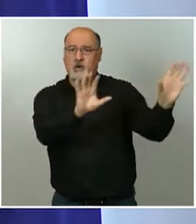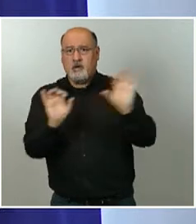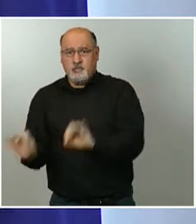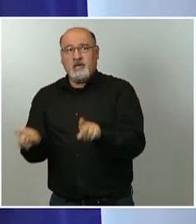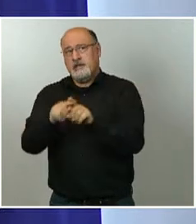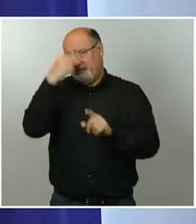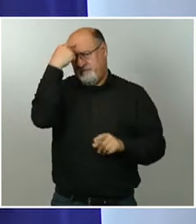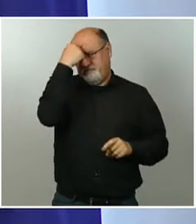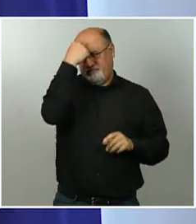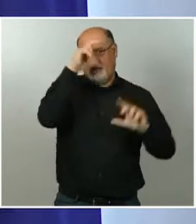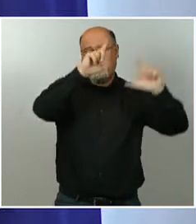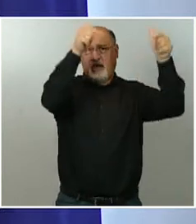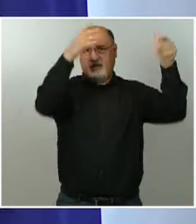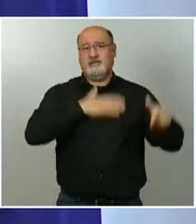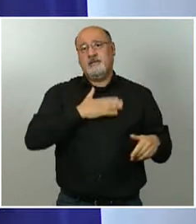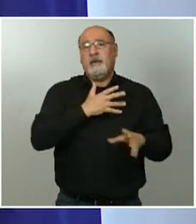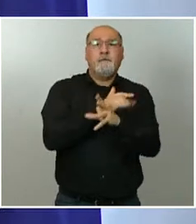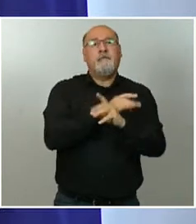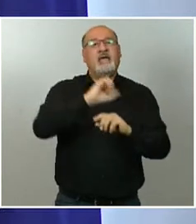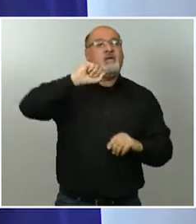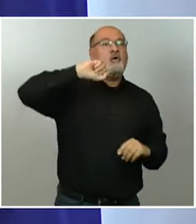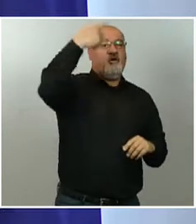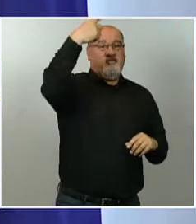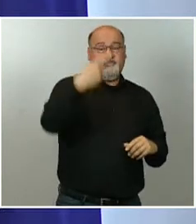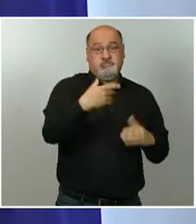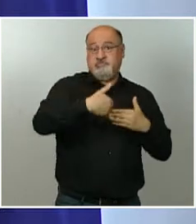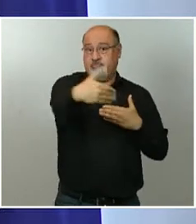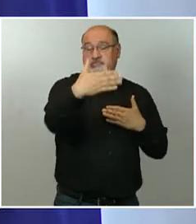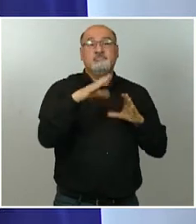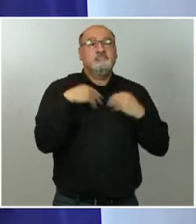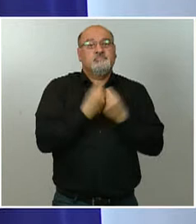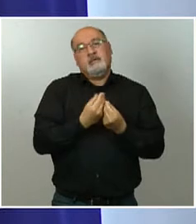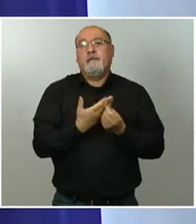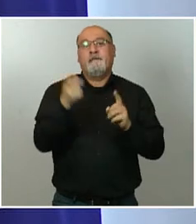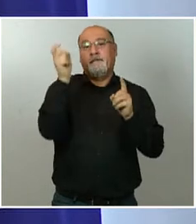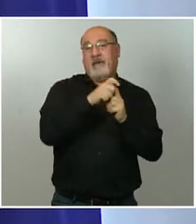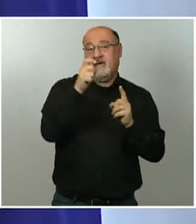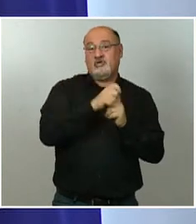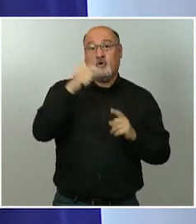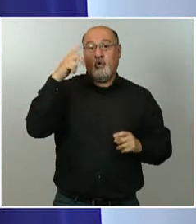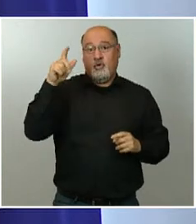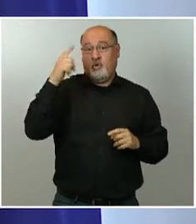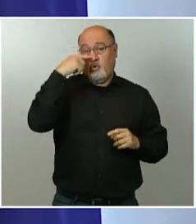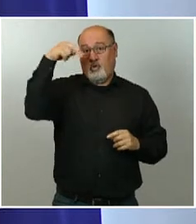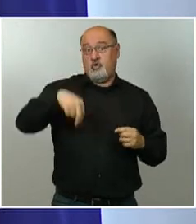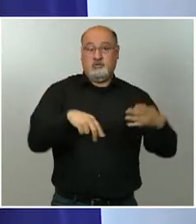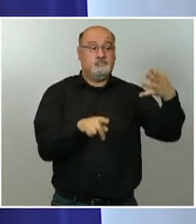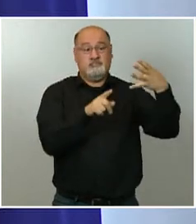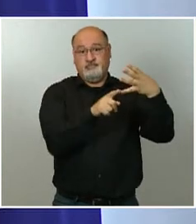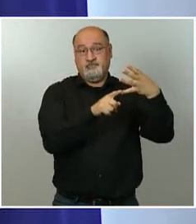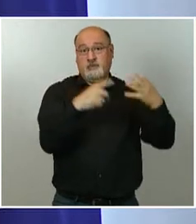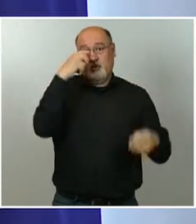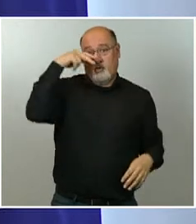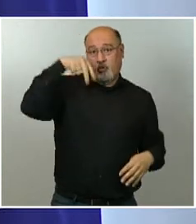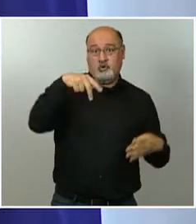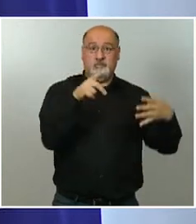ustedes que se van a realizar en la última semana de mayo y la primera de junio. En este proceso, insisto mucho en esta palabra,